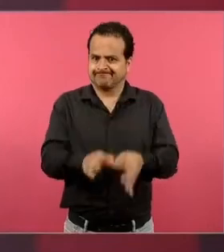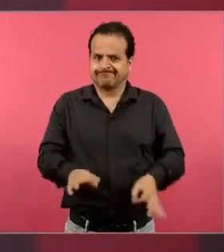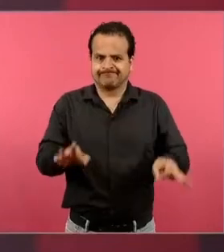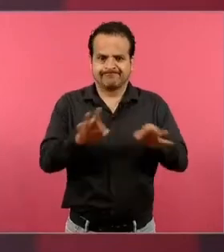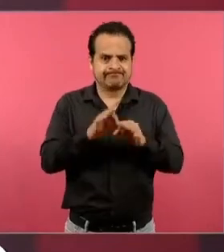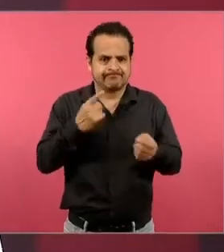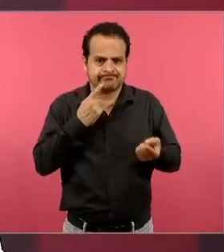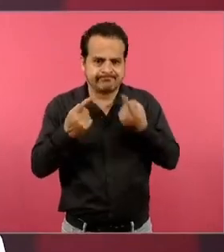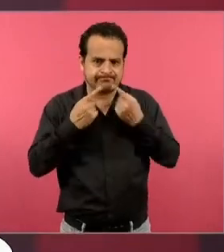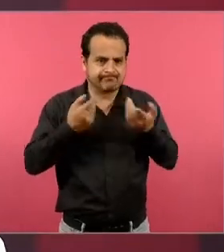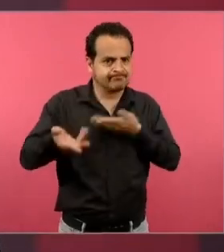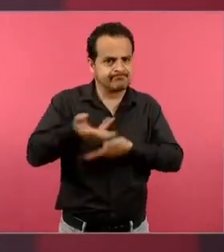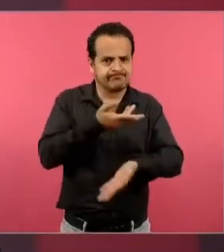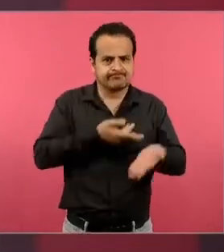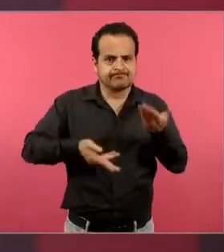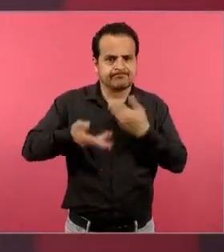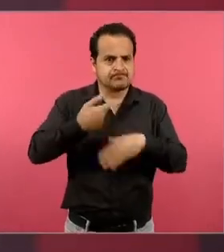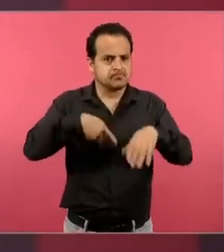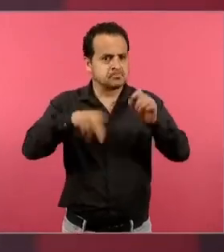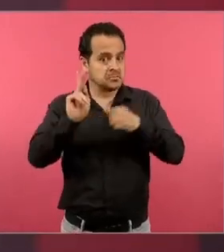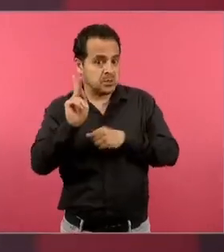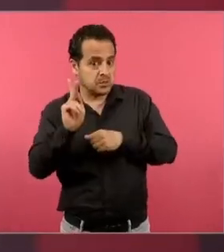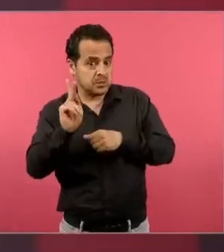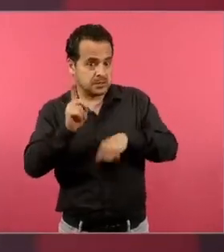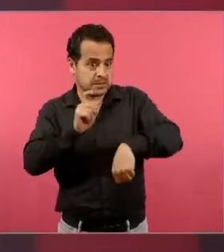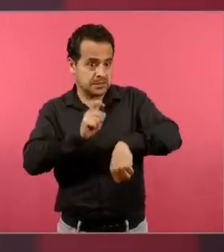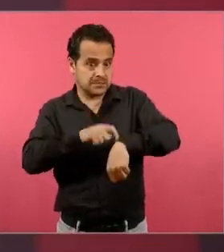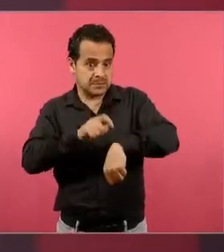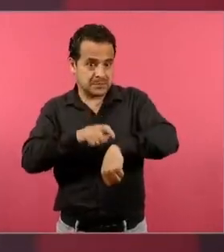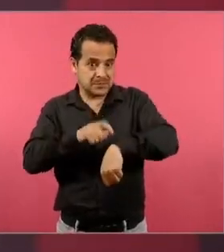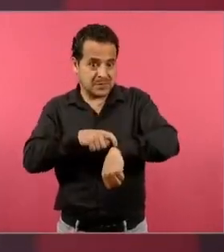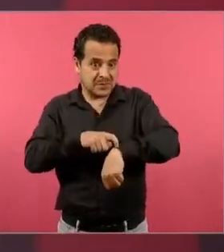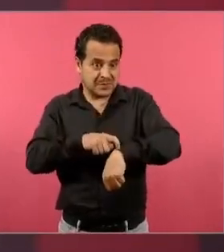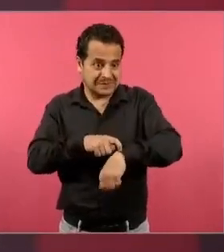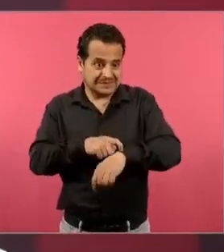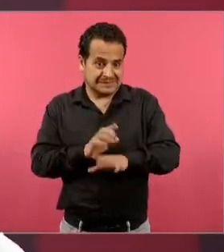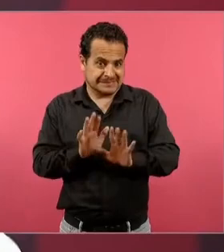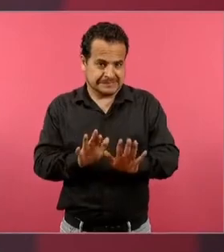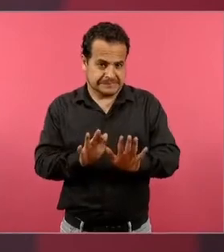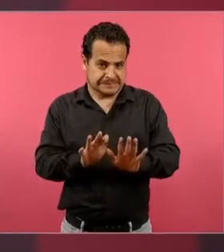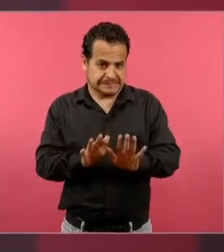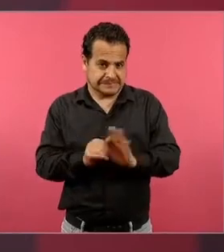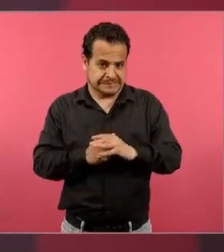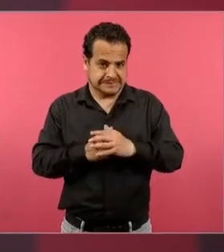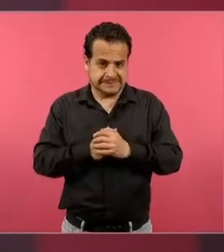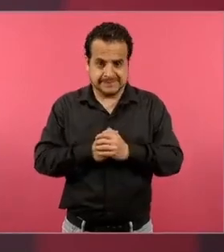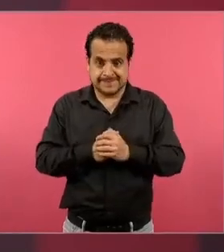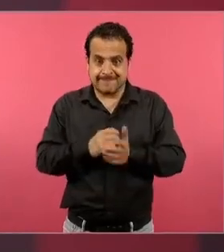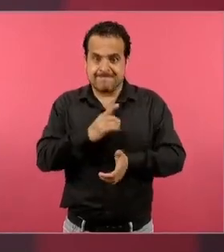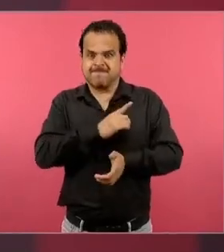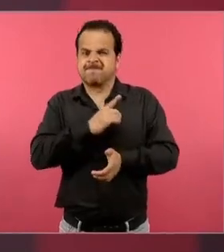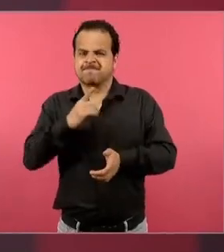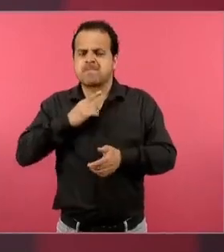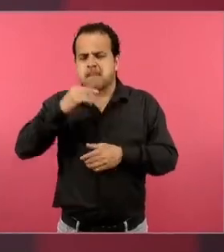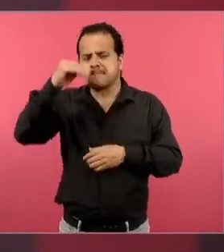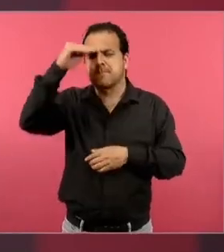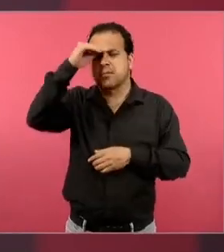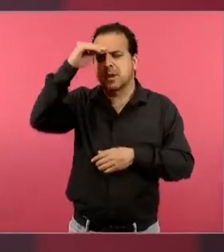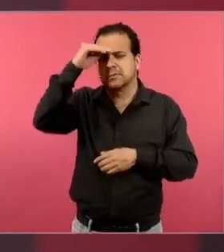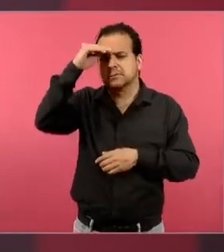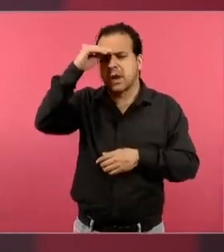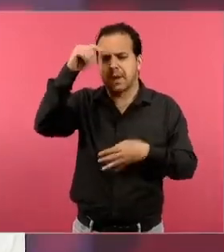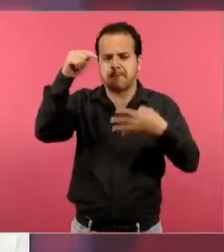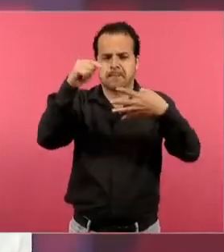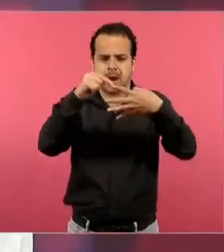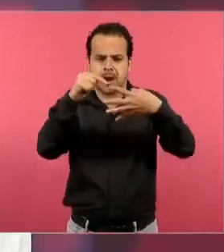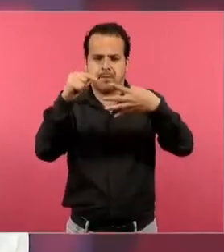creo, porque me están diciendo el tiempo que tenemos, me parece que debemos de tocarlos con toda la amplitud que